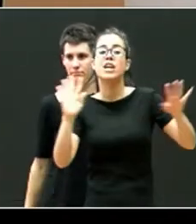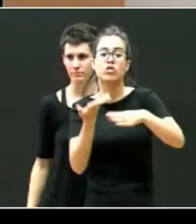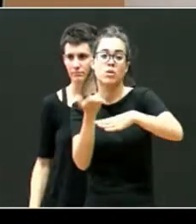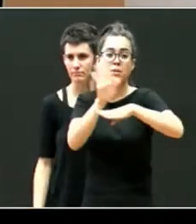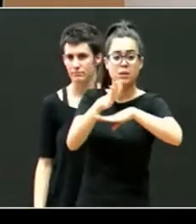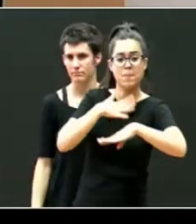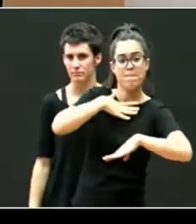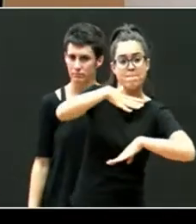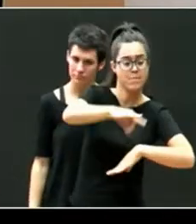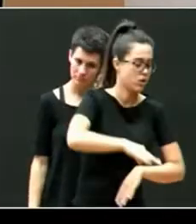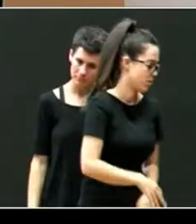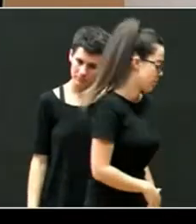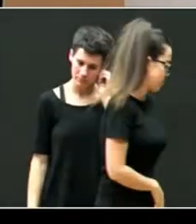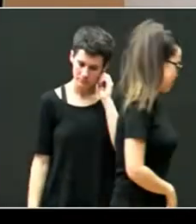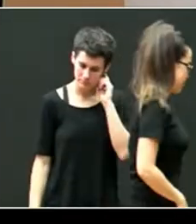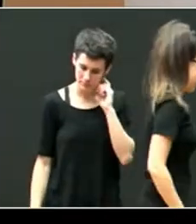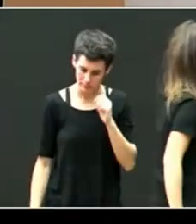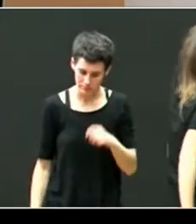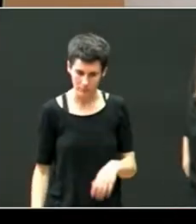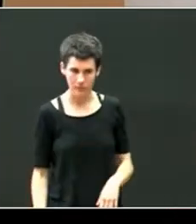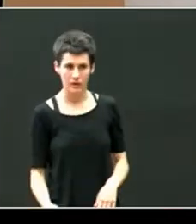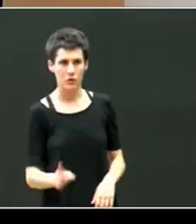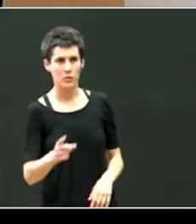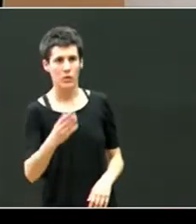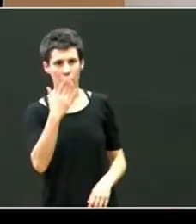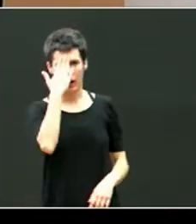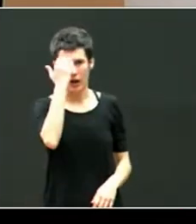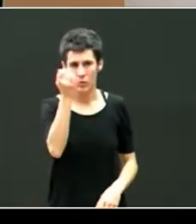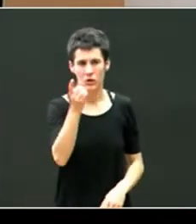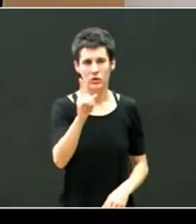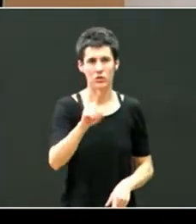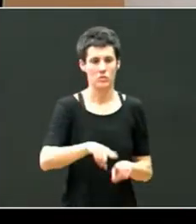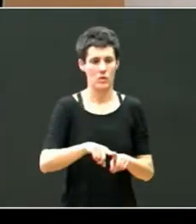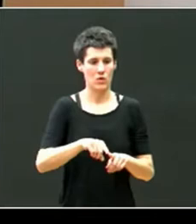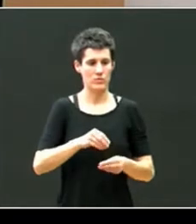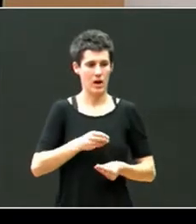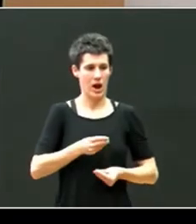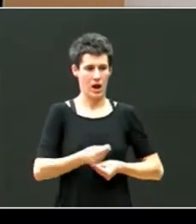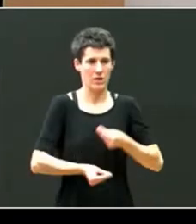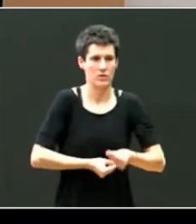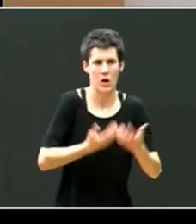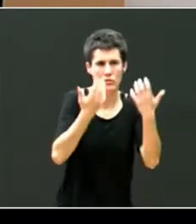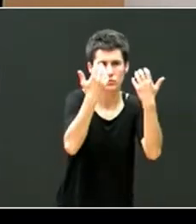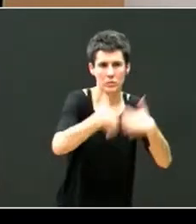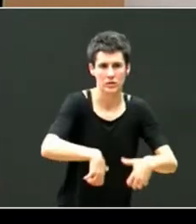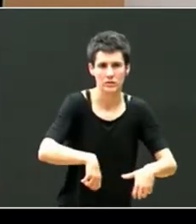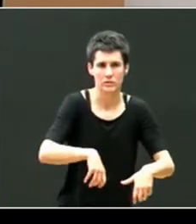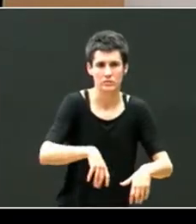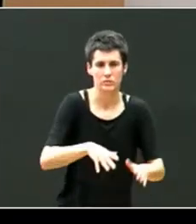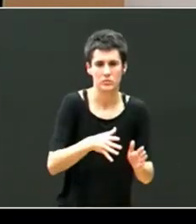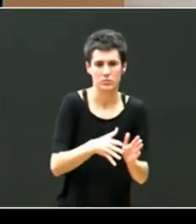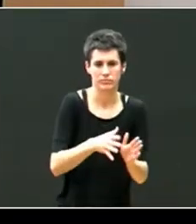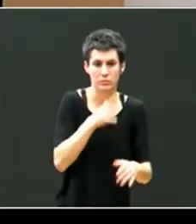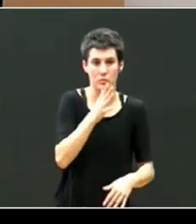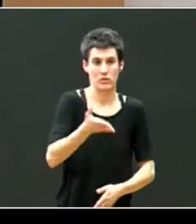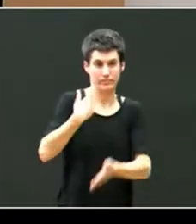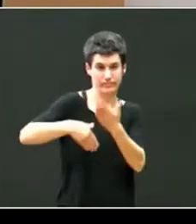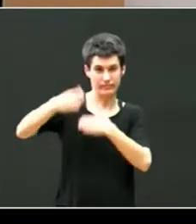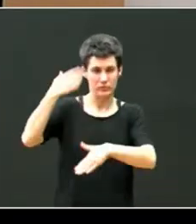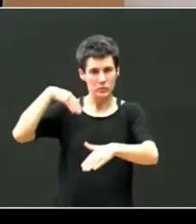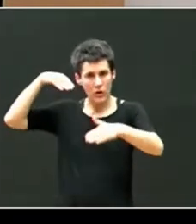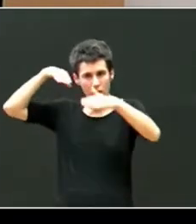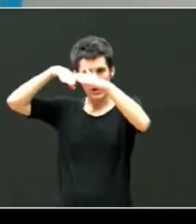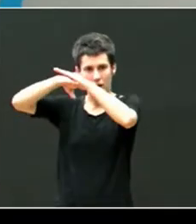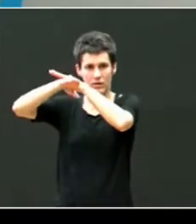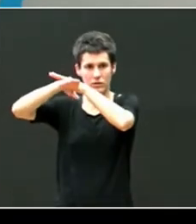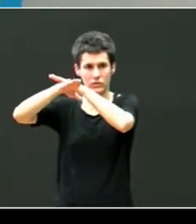lo reproduce no como recuerdo sino como acción y además lo que se graba tempranamente y tiene valor de supervivencia tiende